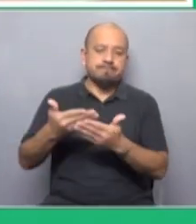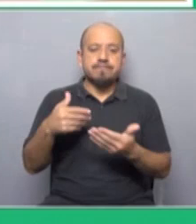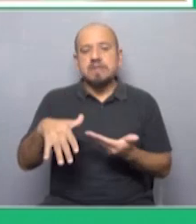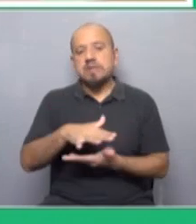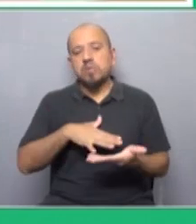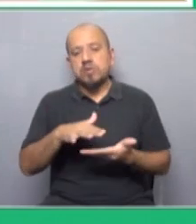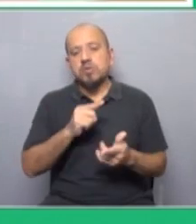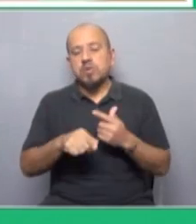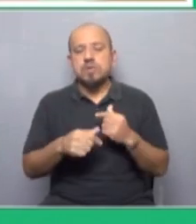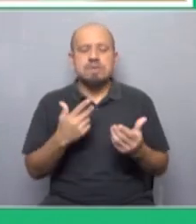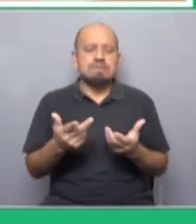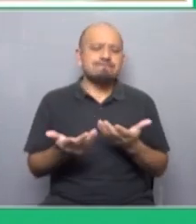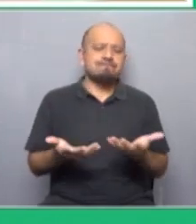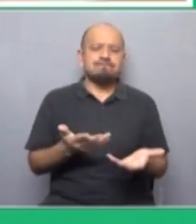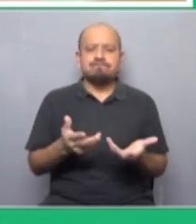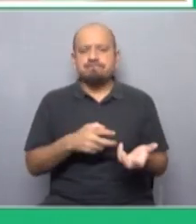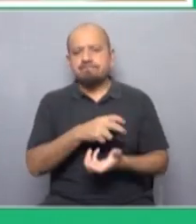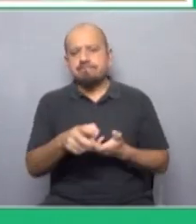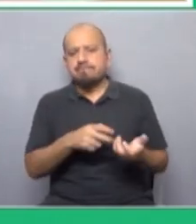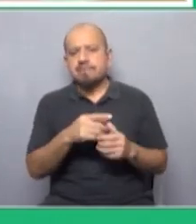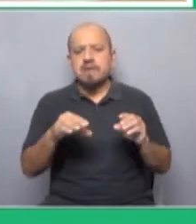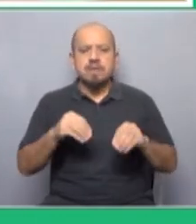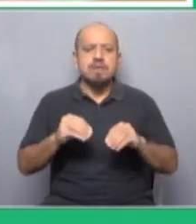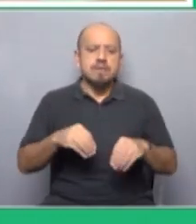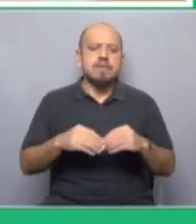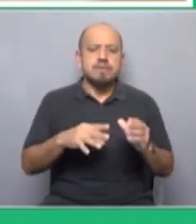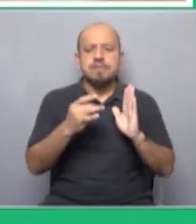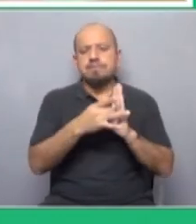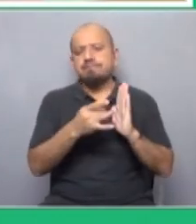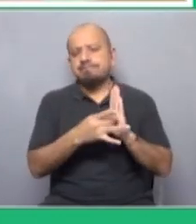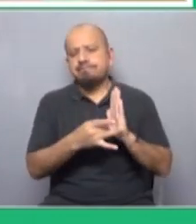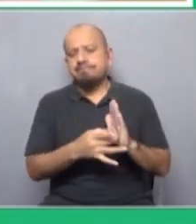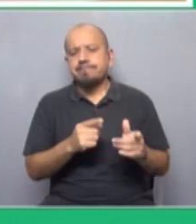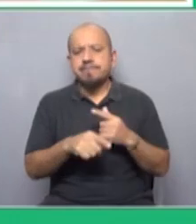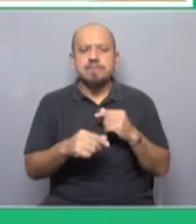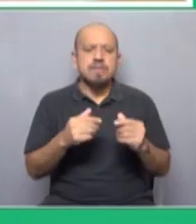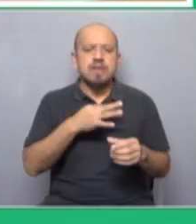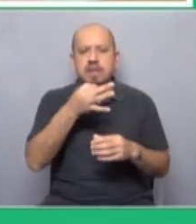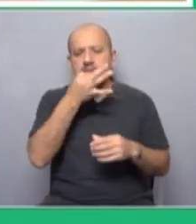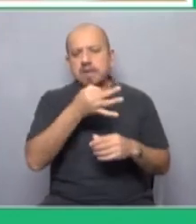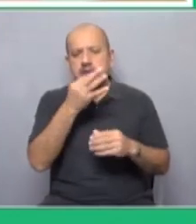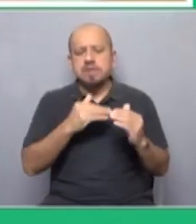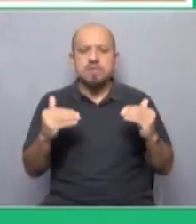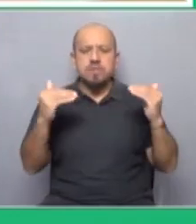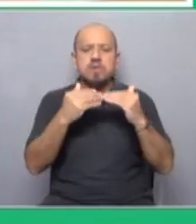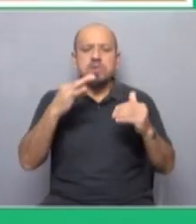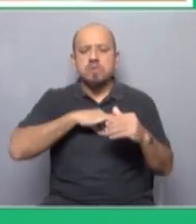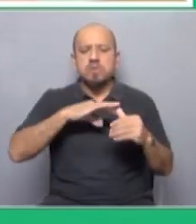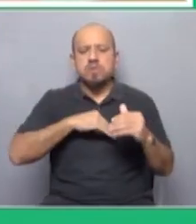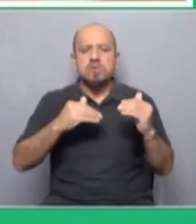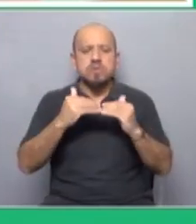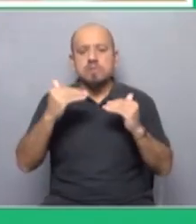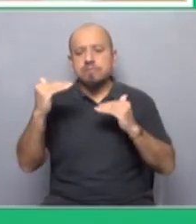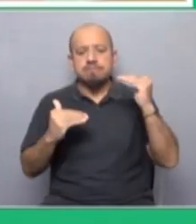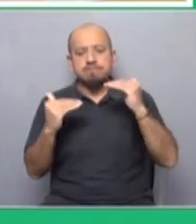situaciones precarias todavía tenemos que mantener discursos sobre igualdad sobre igualdad salarial la brecha salarial